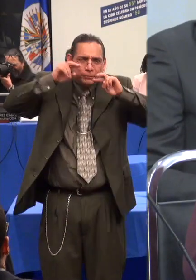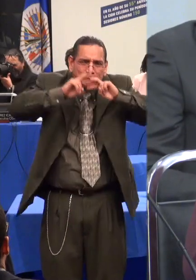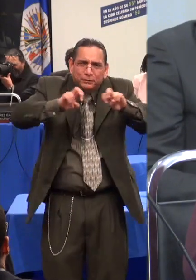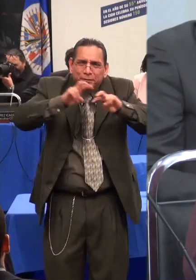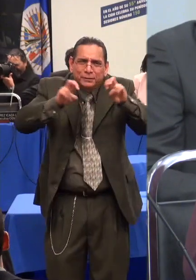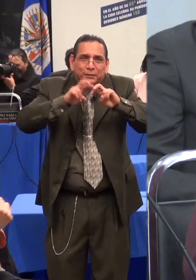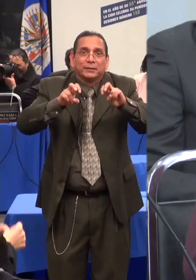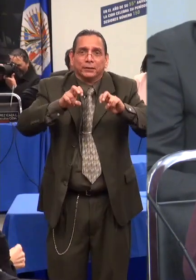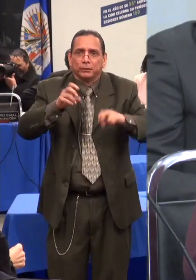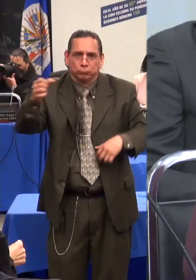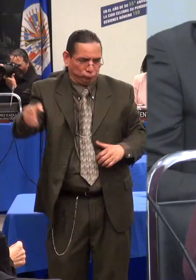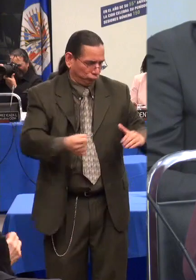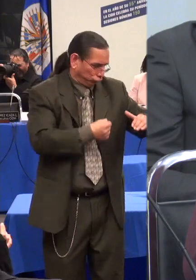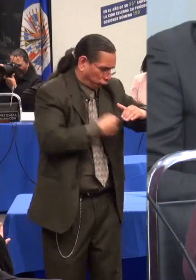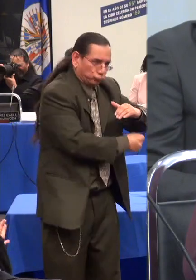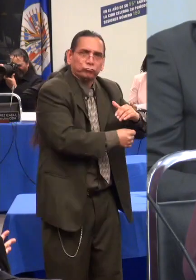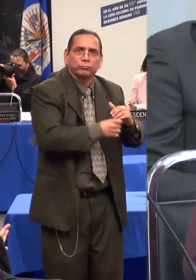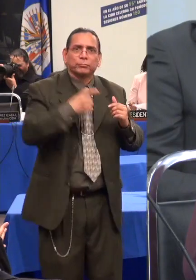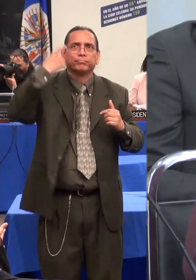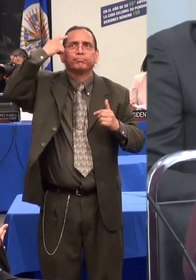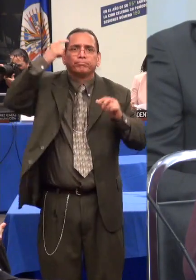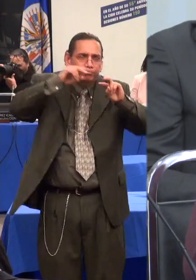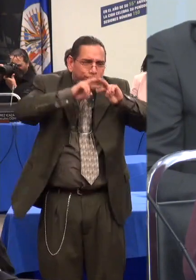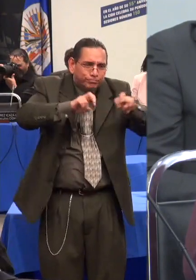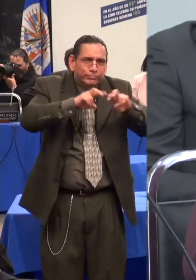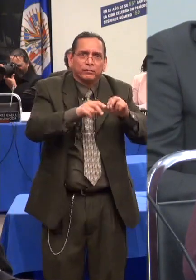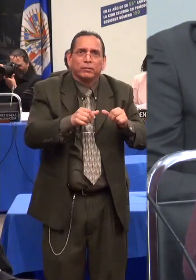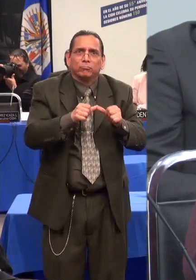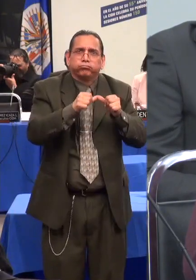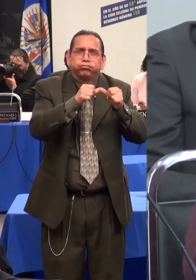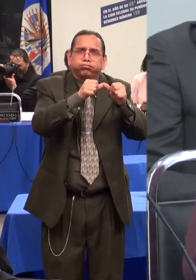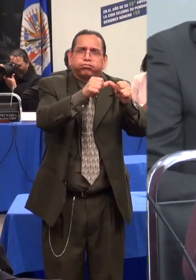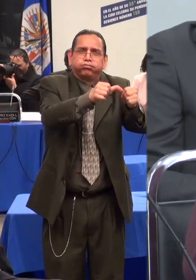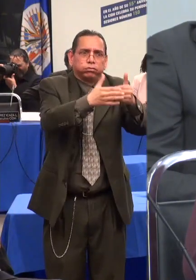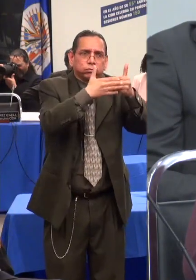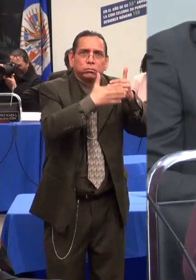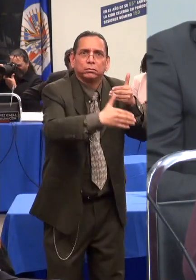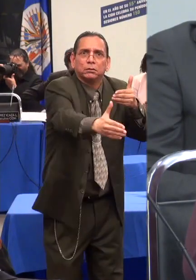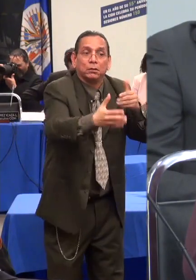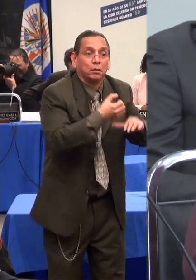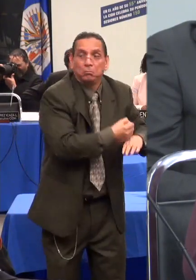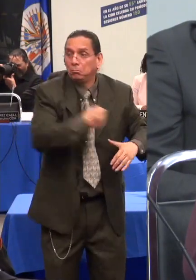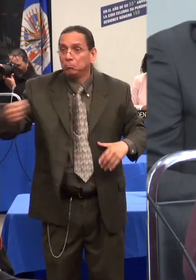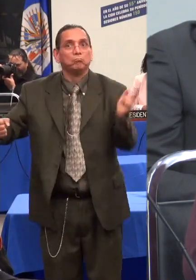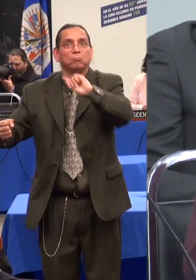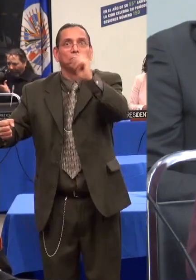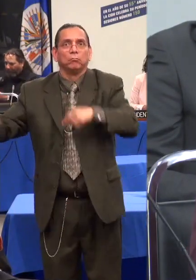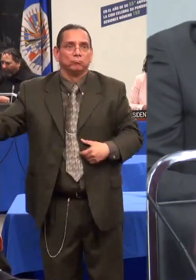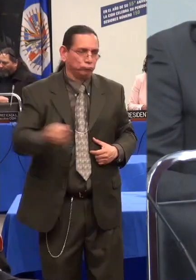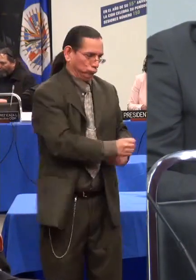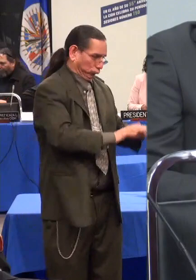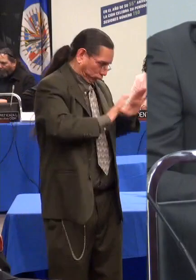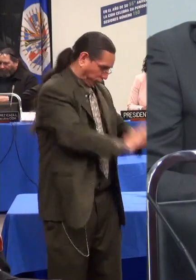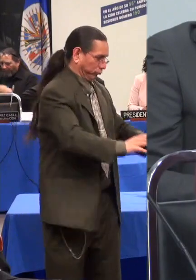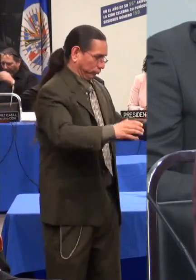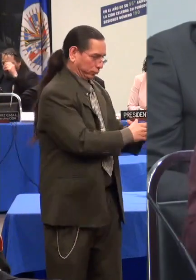psiquiátricos y lugares de beneficencia como la colonia en Cibaté en donde hay personas que han residido allí por más de 70 años.